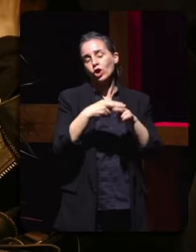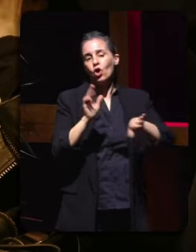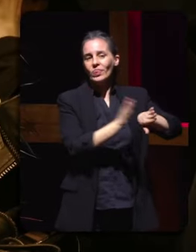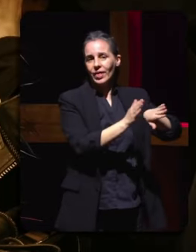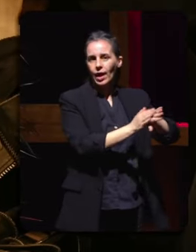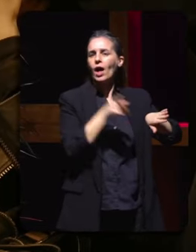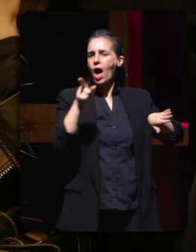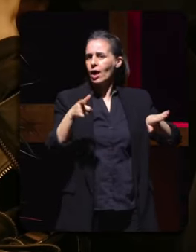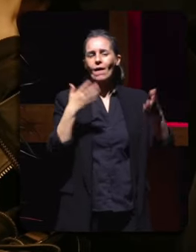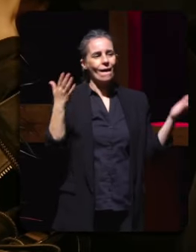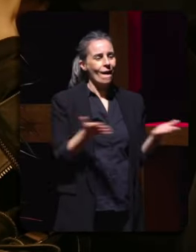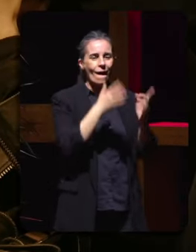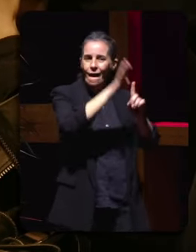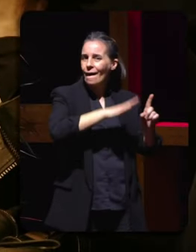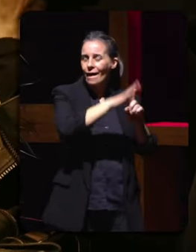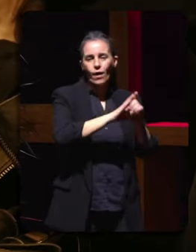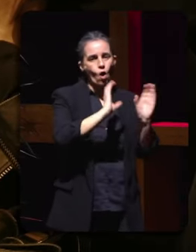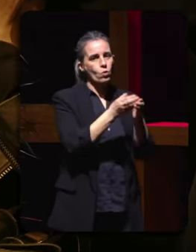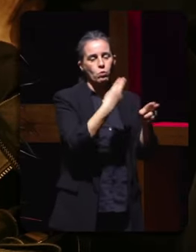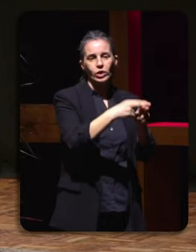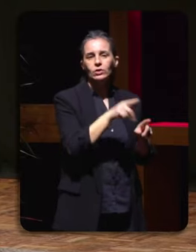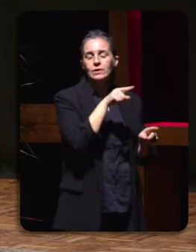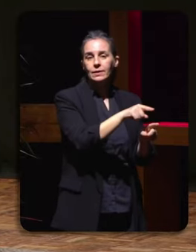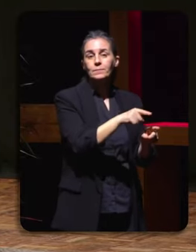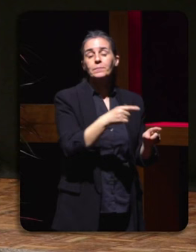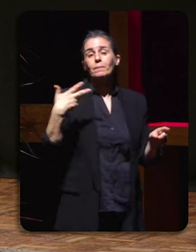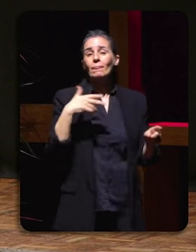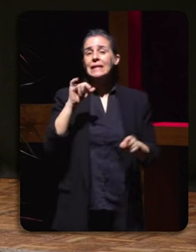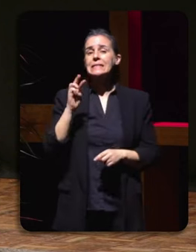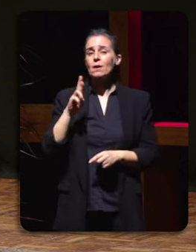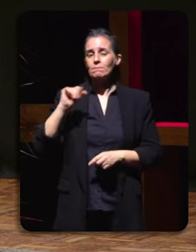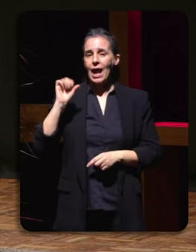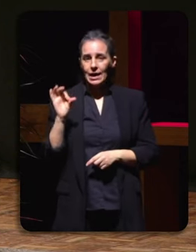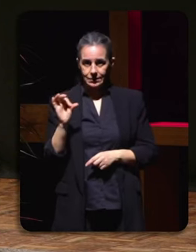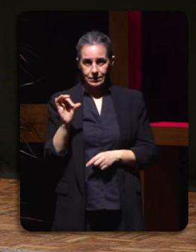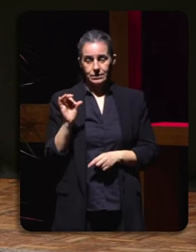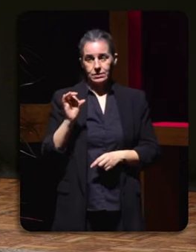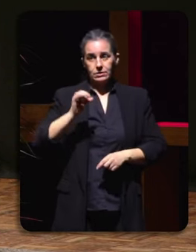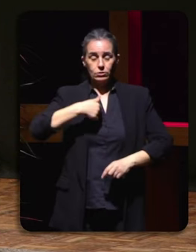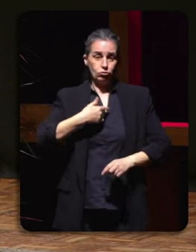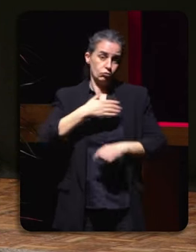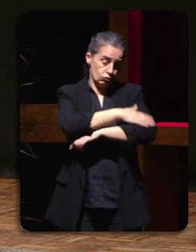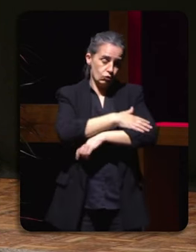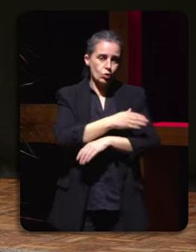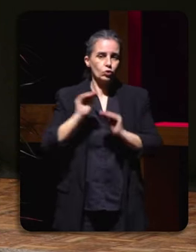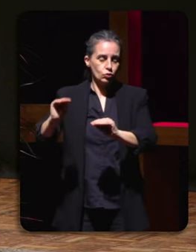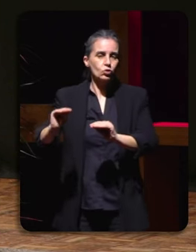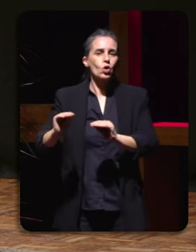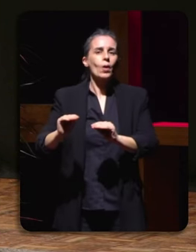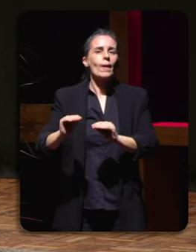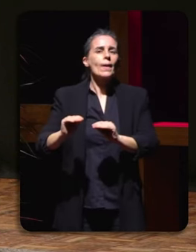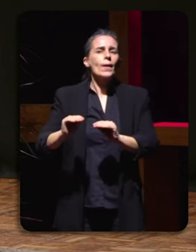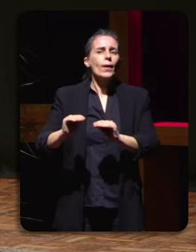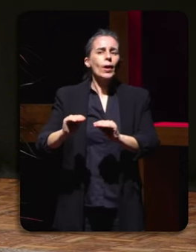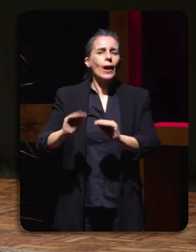político Chipras no meu goberno resulta que ninguna das persoas que formaban parte do goberno de